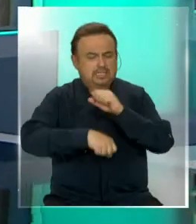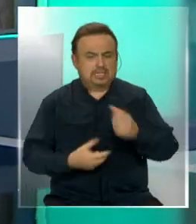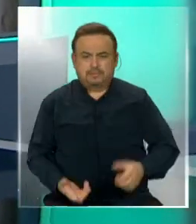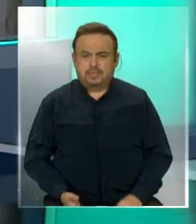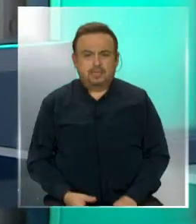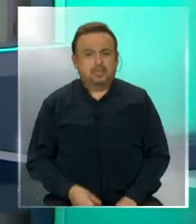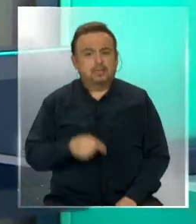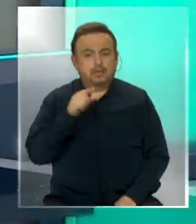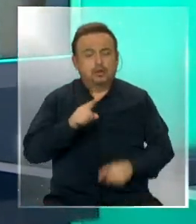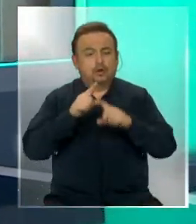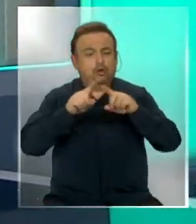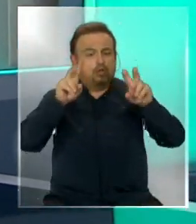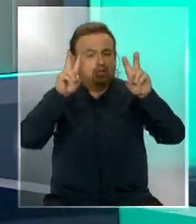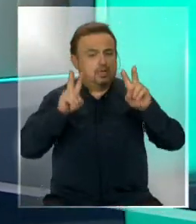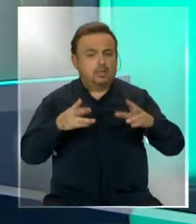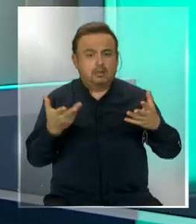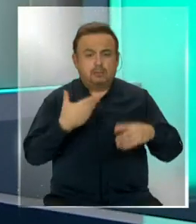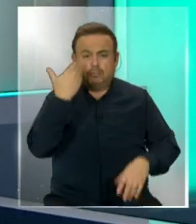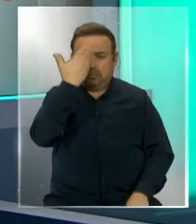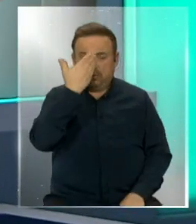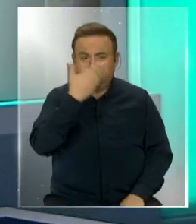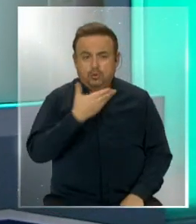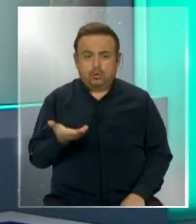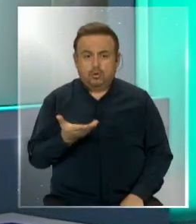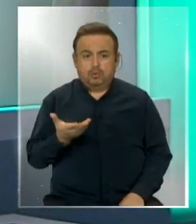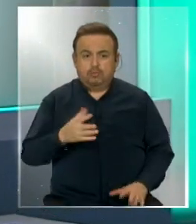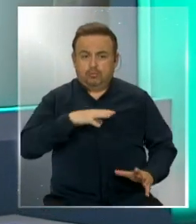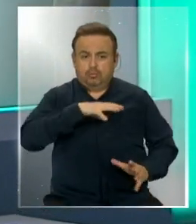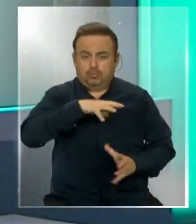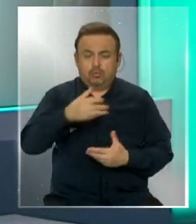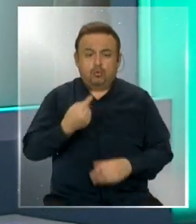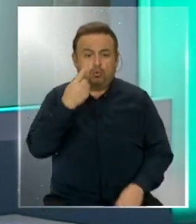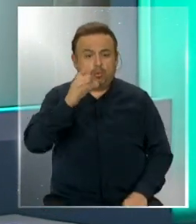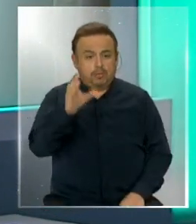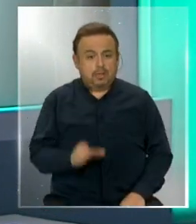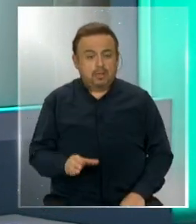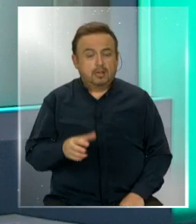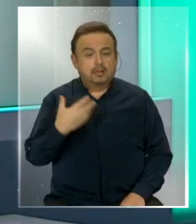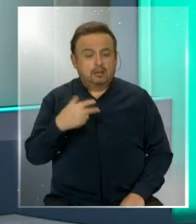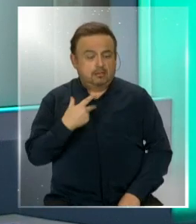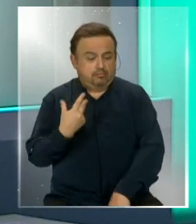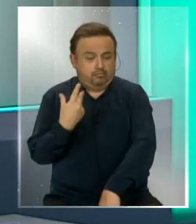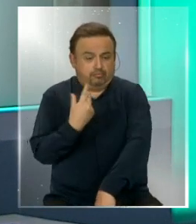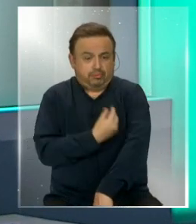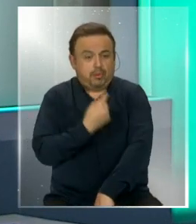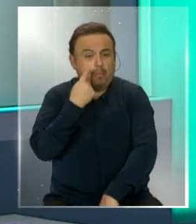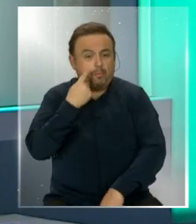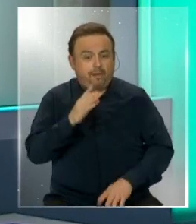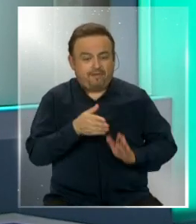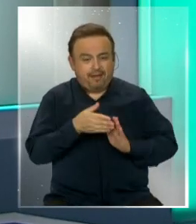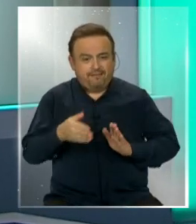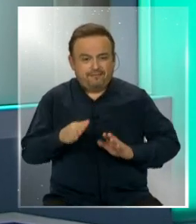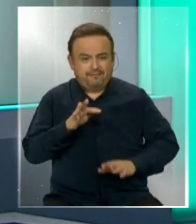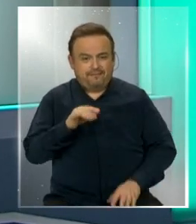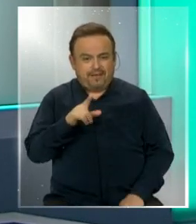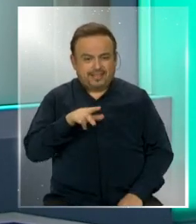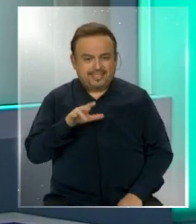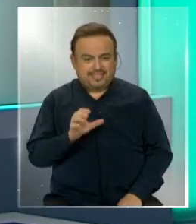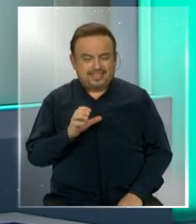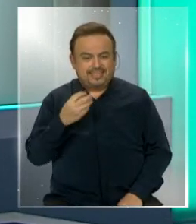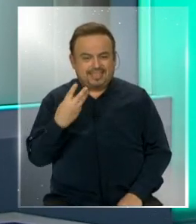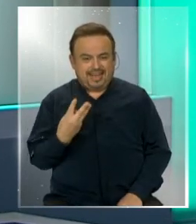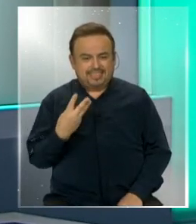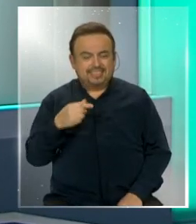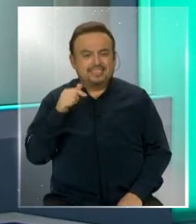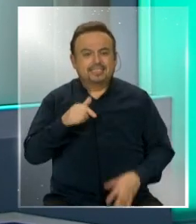Nos vamos con otro tema que es de preocupación planetaria, porque un paciente que presentó efectos, quiero decir, adversos, causó